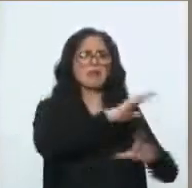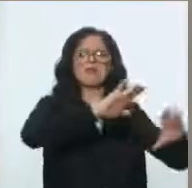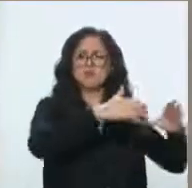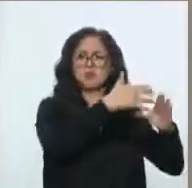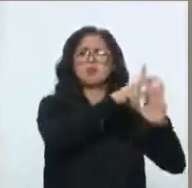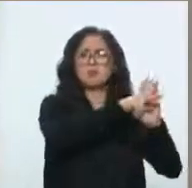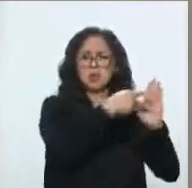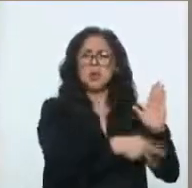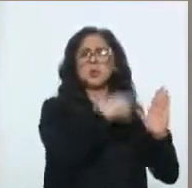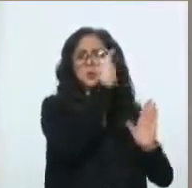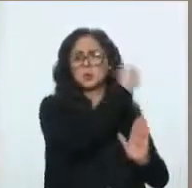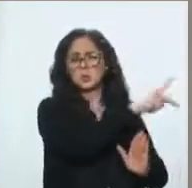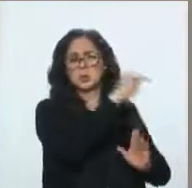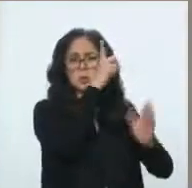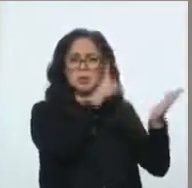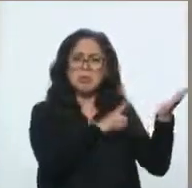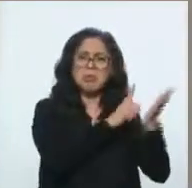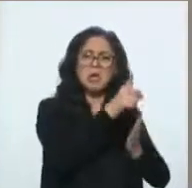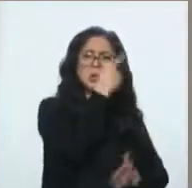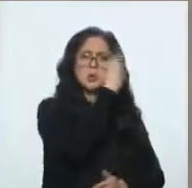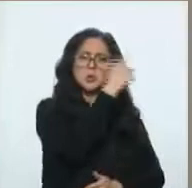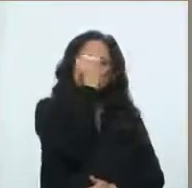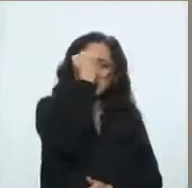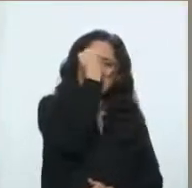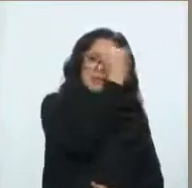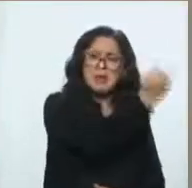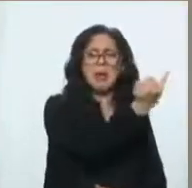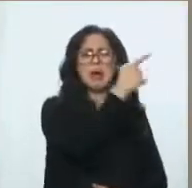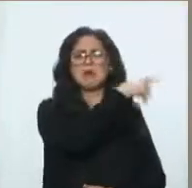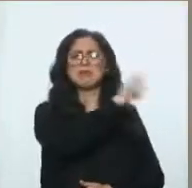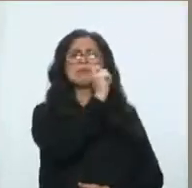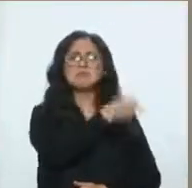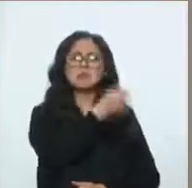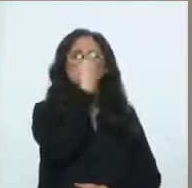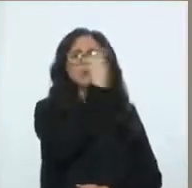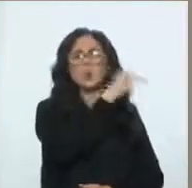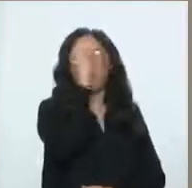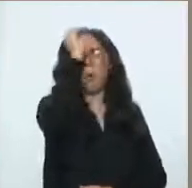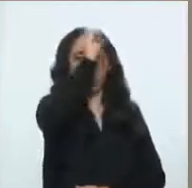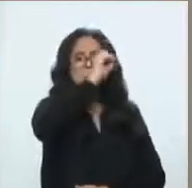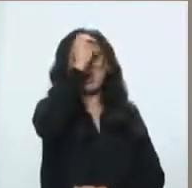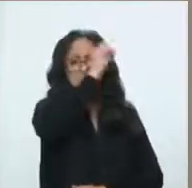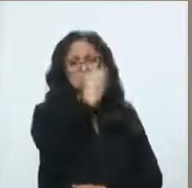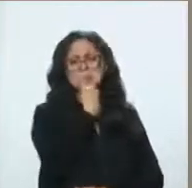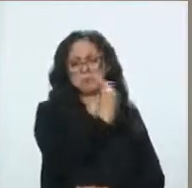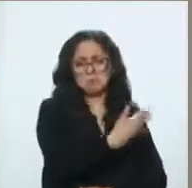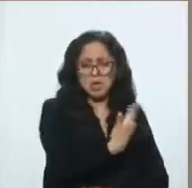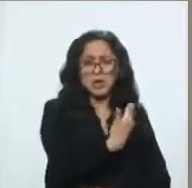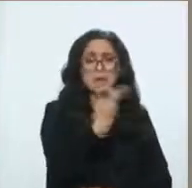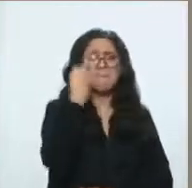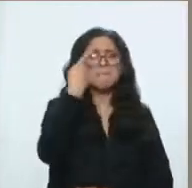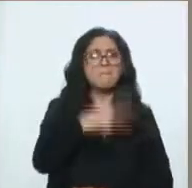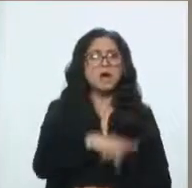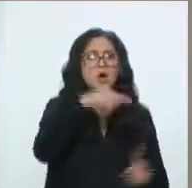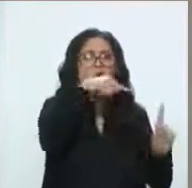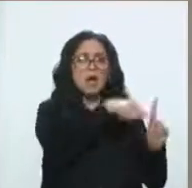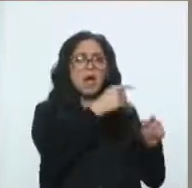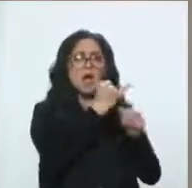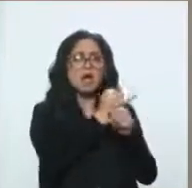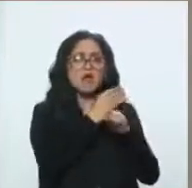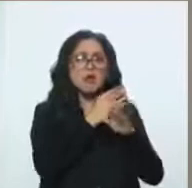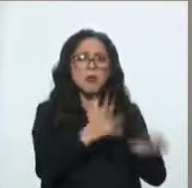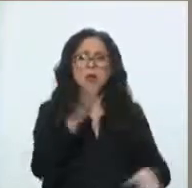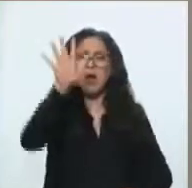postura de opinión, pero llegar a estos extremos en los que se tenga que desmentir,